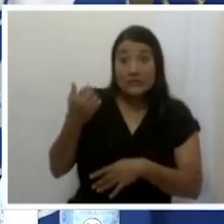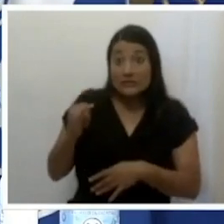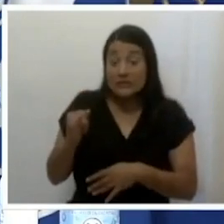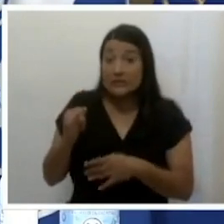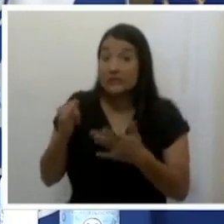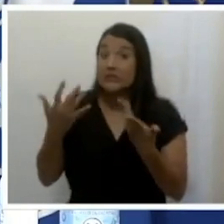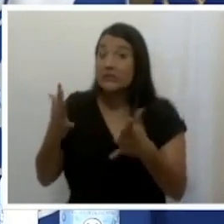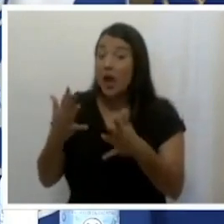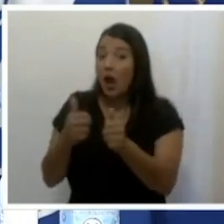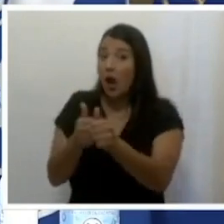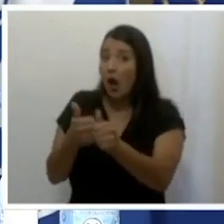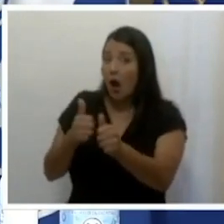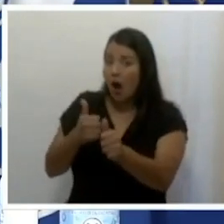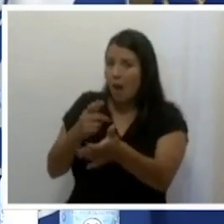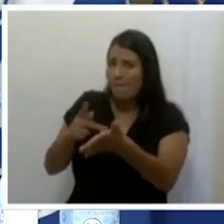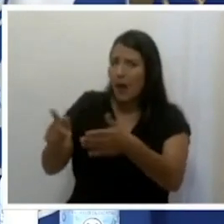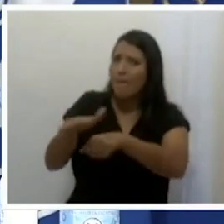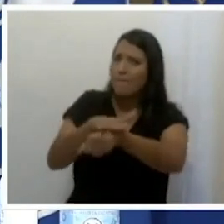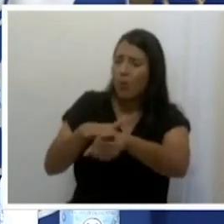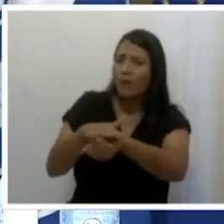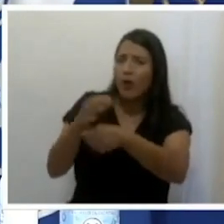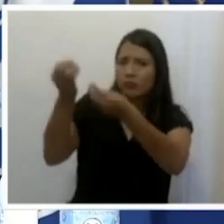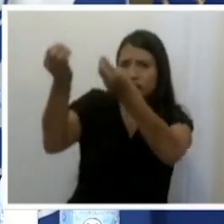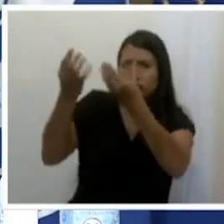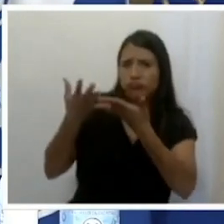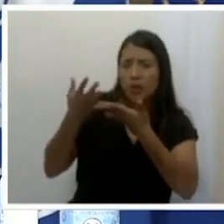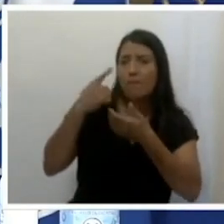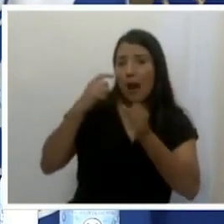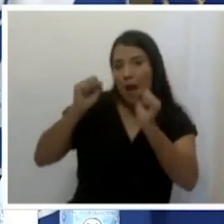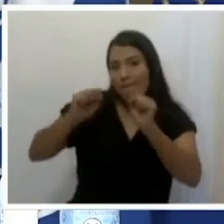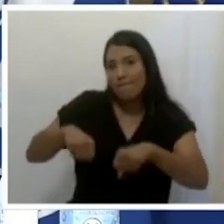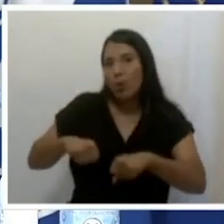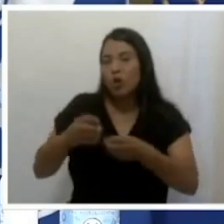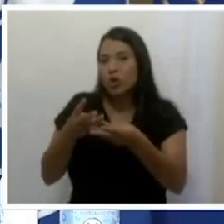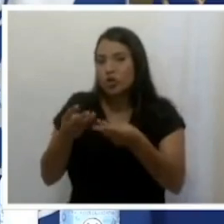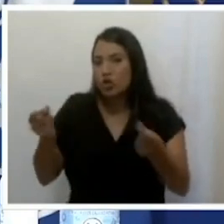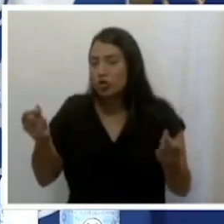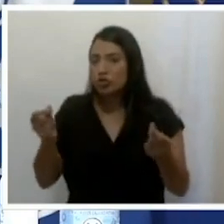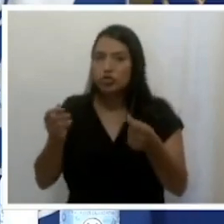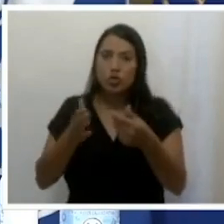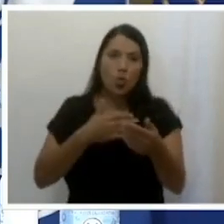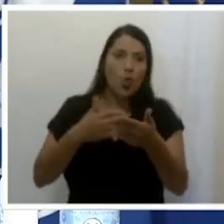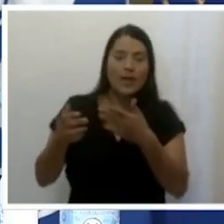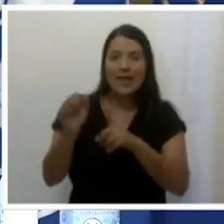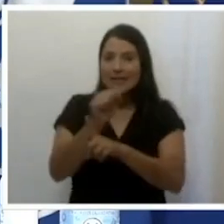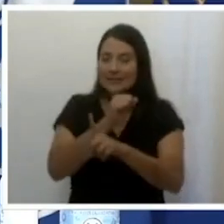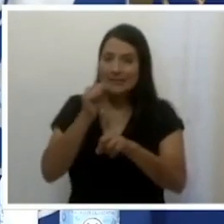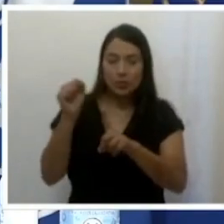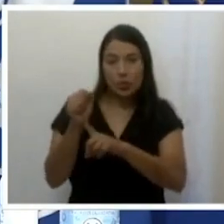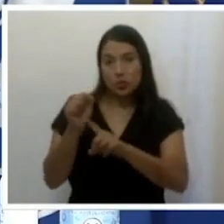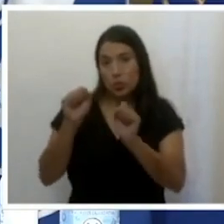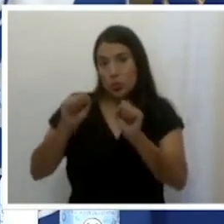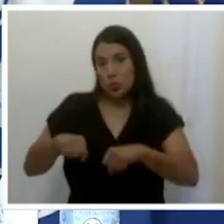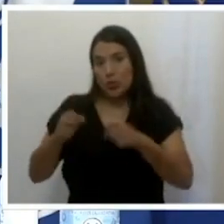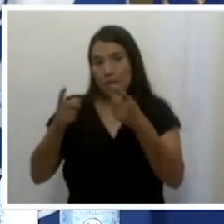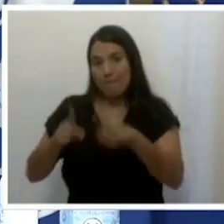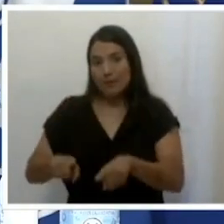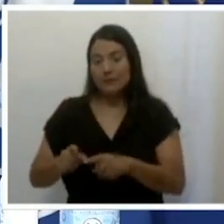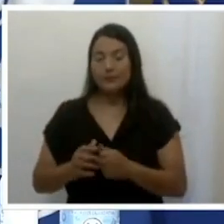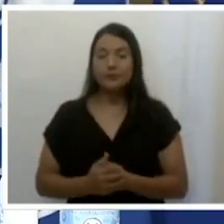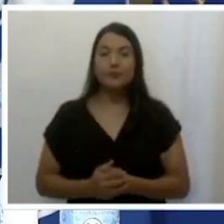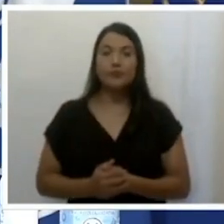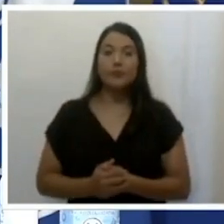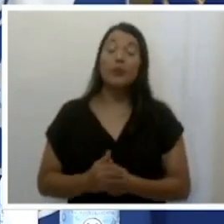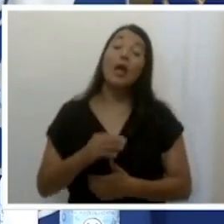les pedimos que por favor los reporten para subsanar cualquier eventualidad que pudiera existir. Y